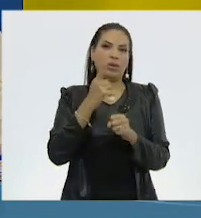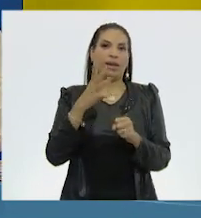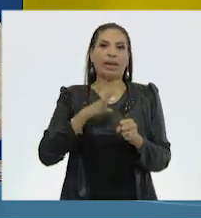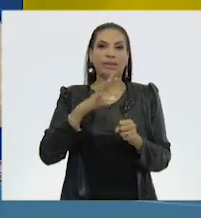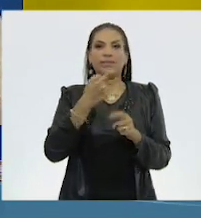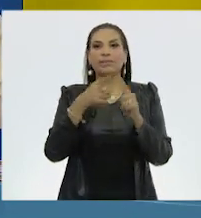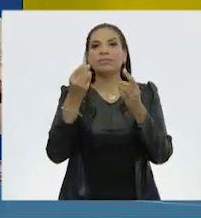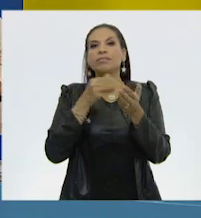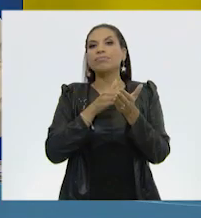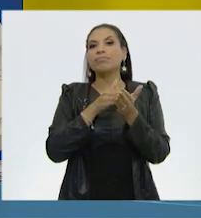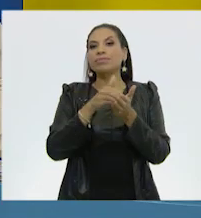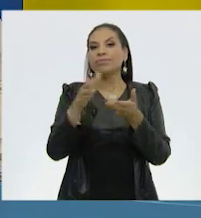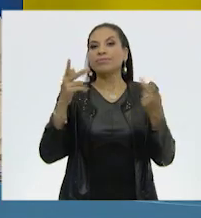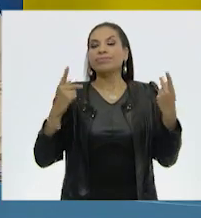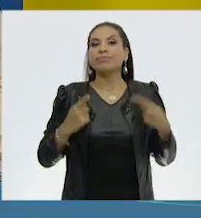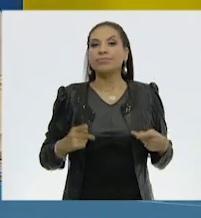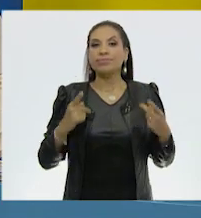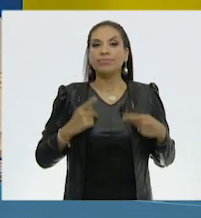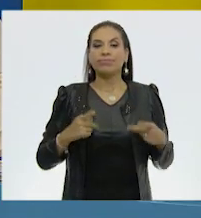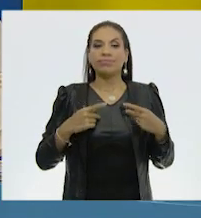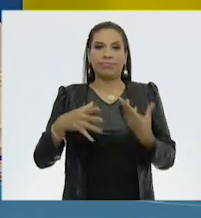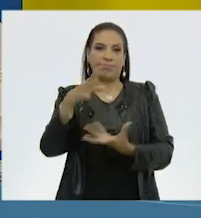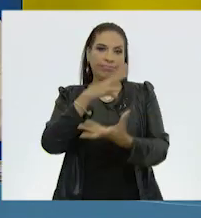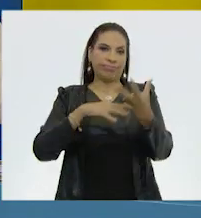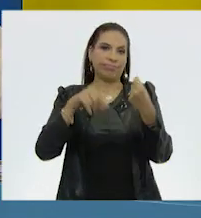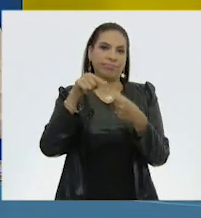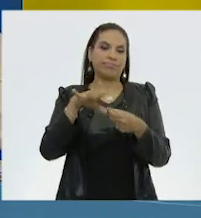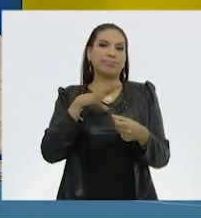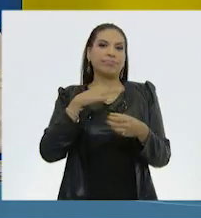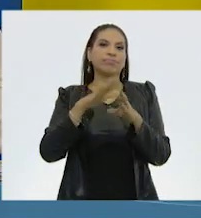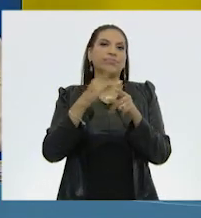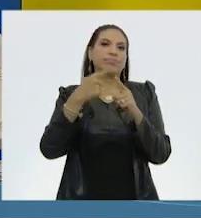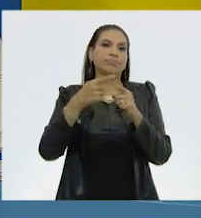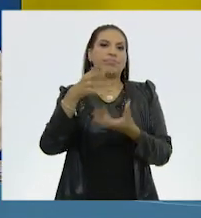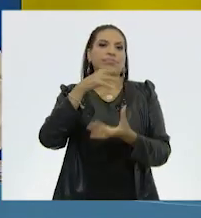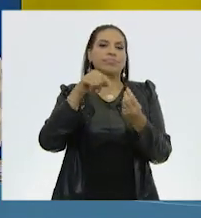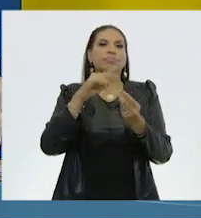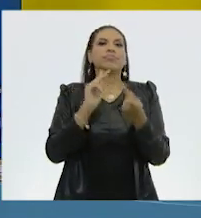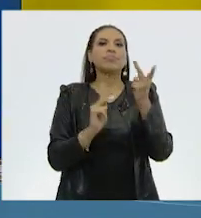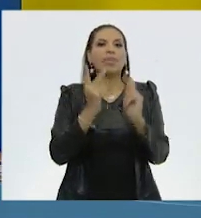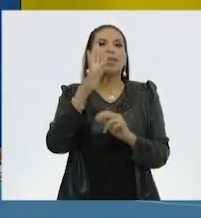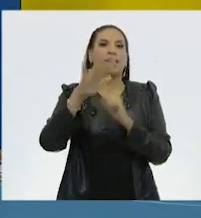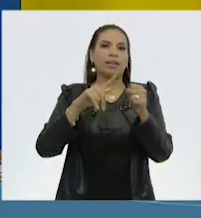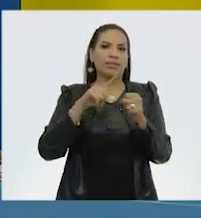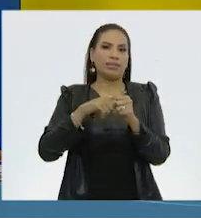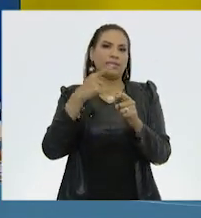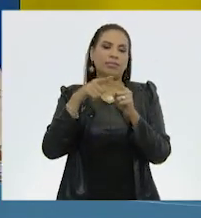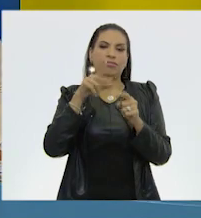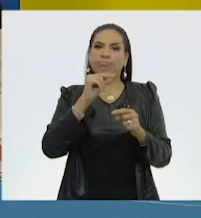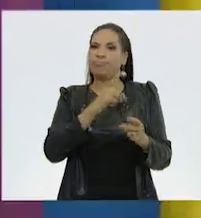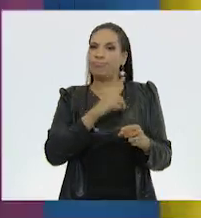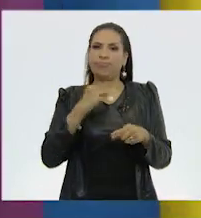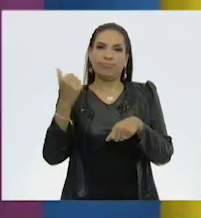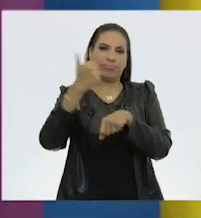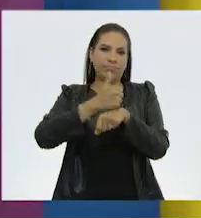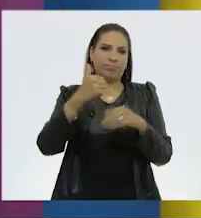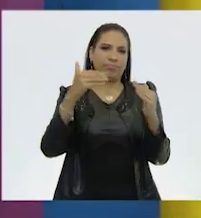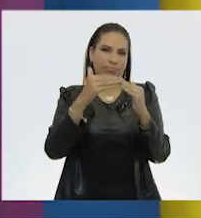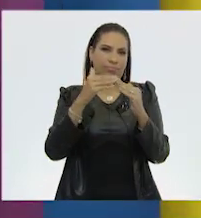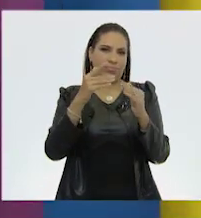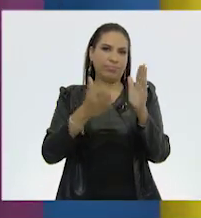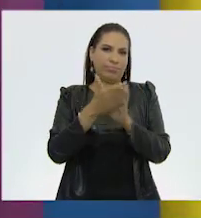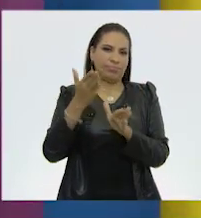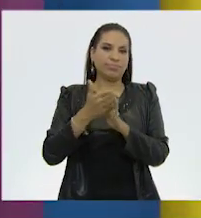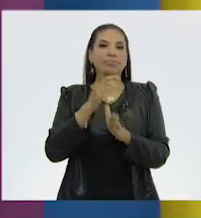existencia de millones de personas contribuye a ocupar reservas naturales que no deberían ser habitadas. Además,